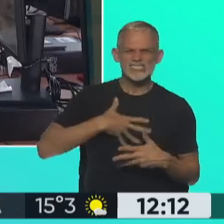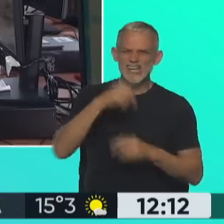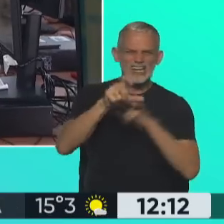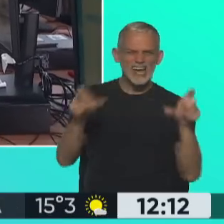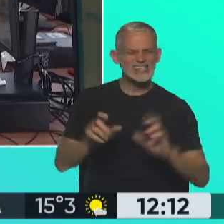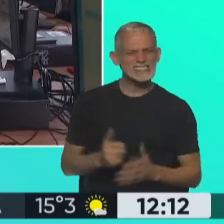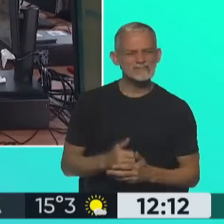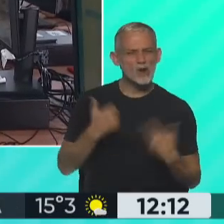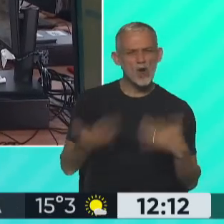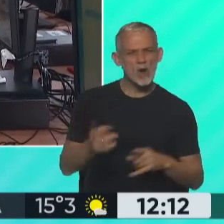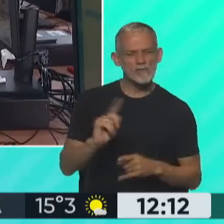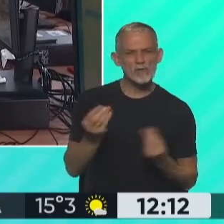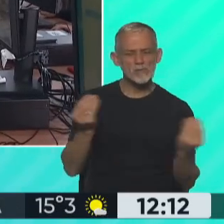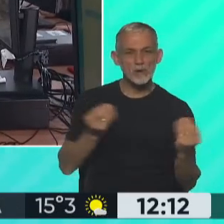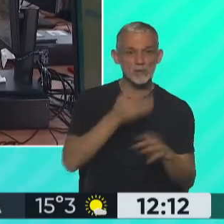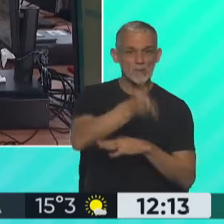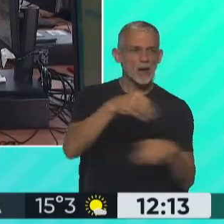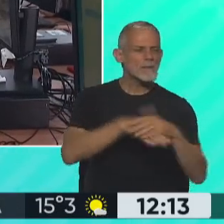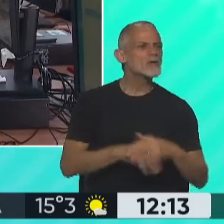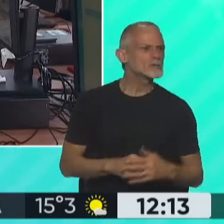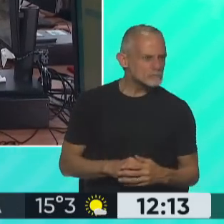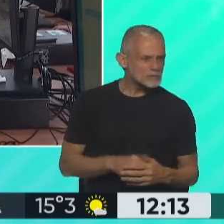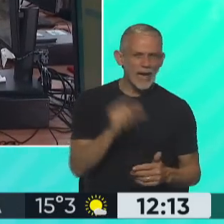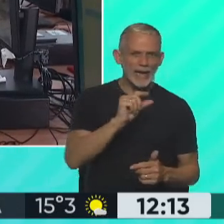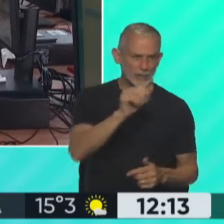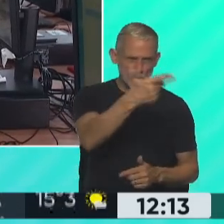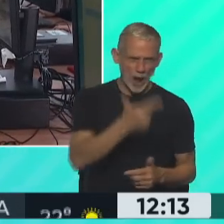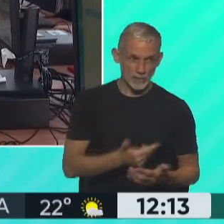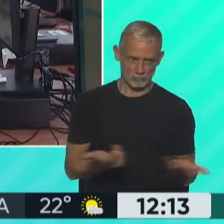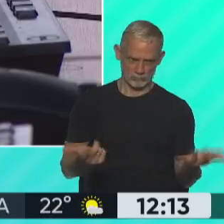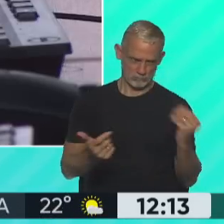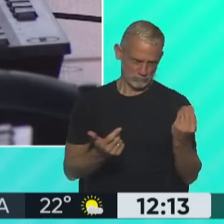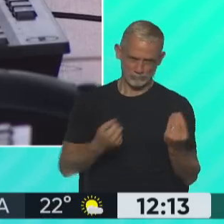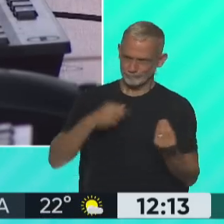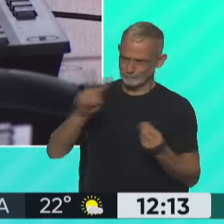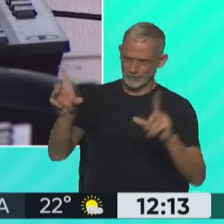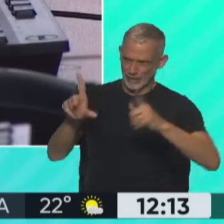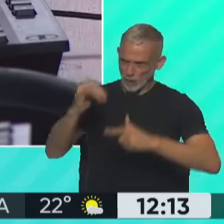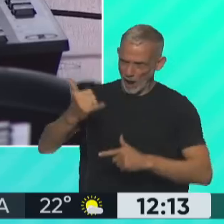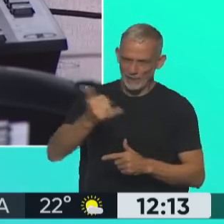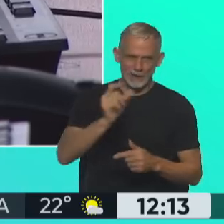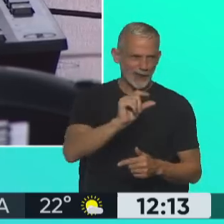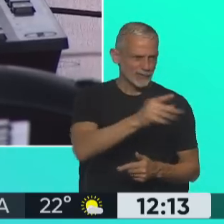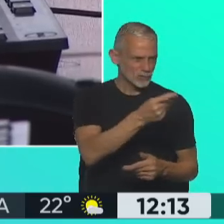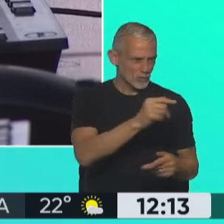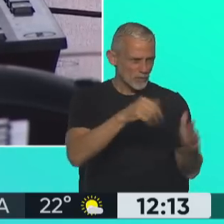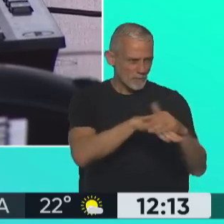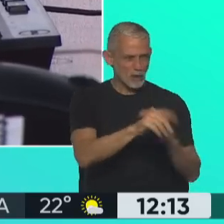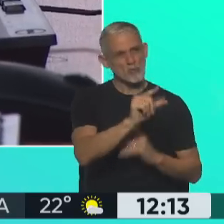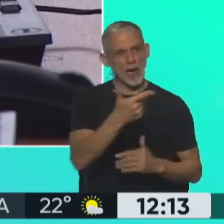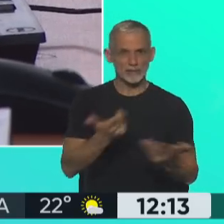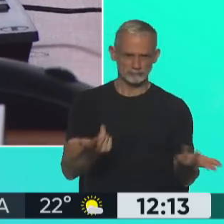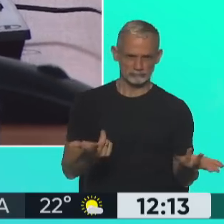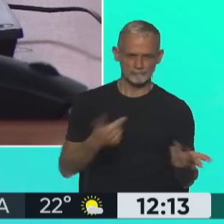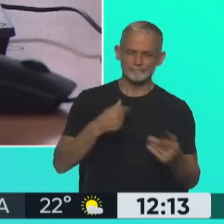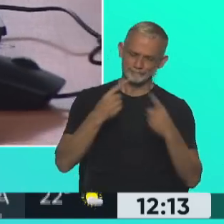gente diciendo que van al banco y le dicen que el crédito no existe. Bueno, nosotros vimos toda esta situación, los reclamos, y